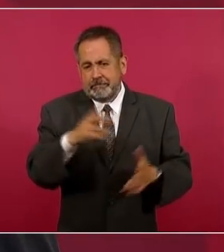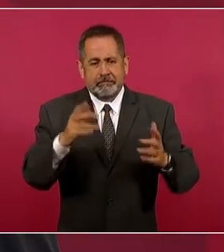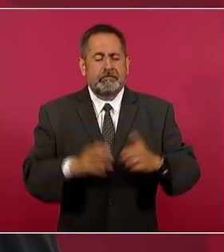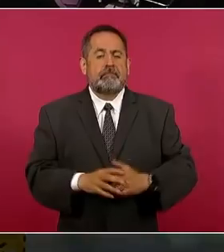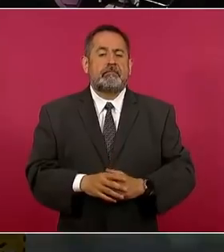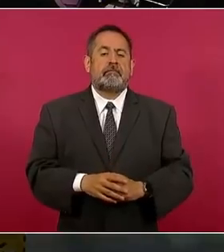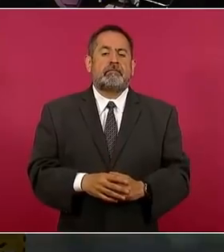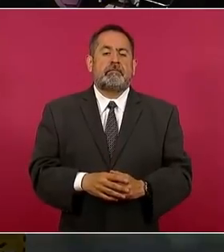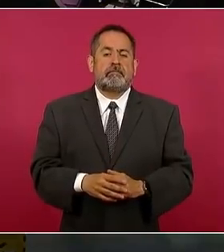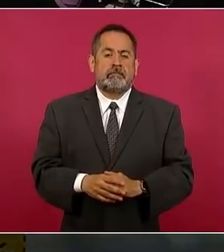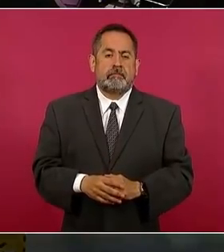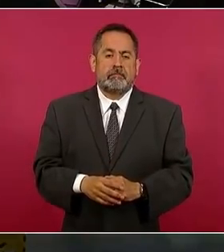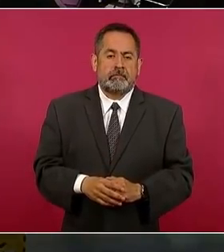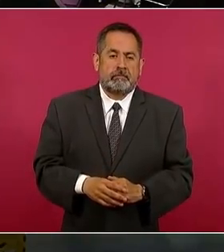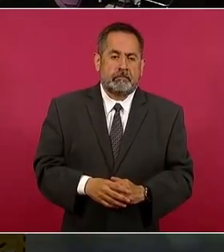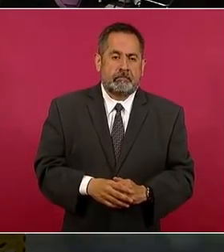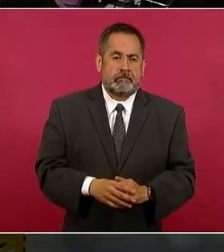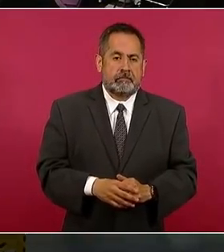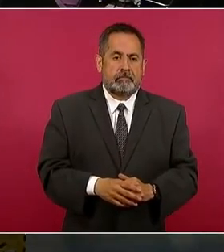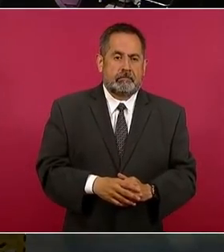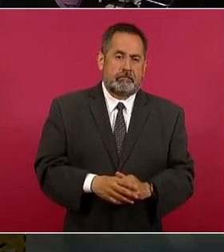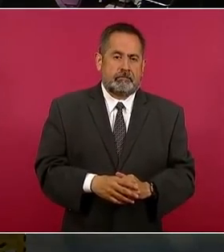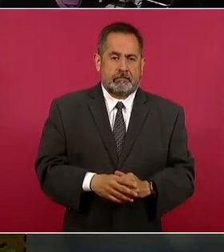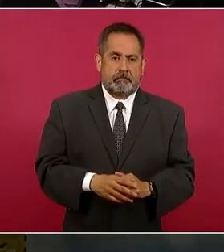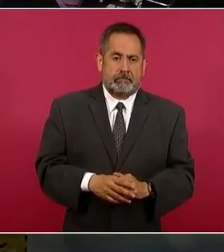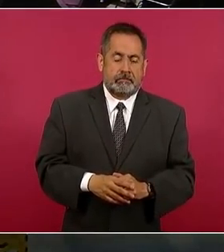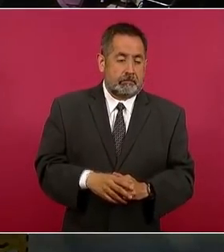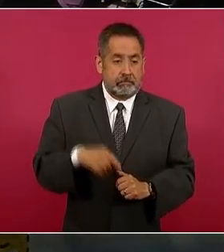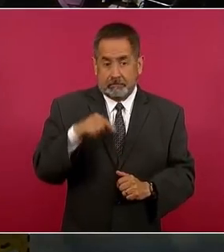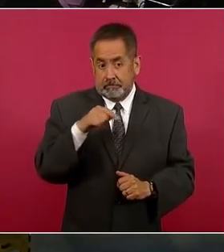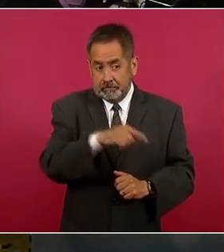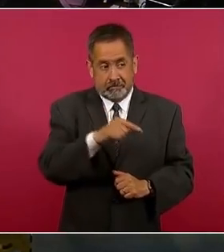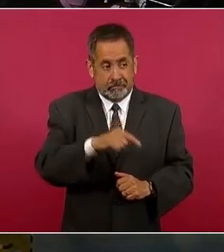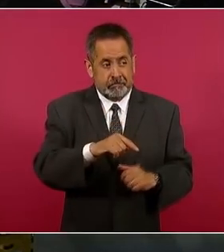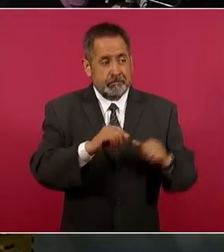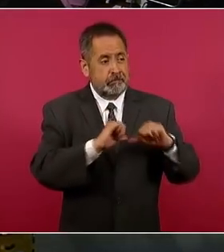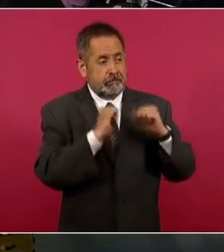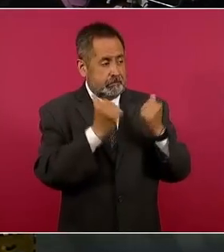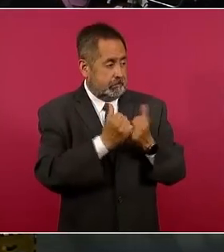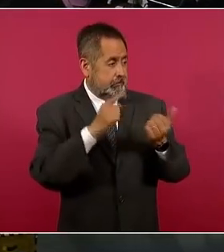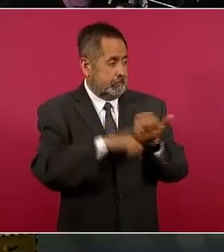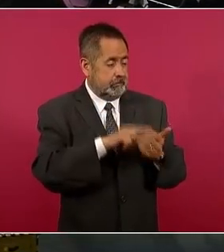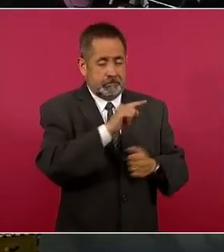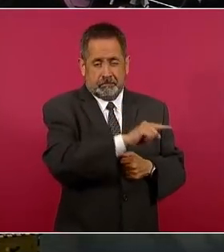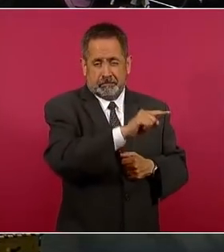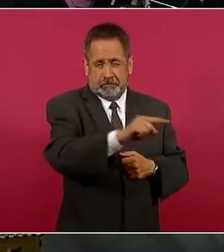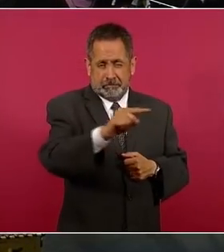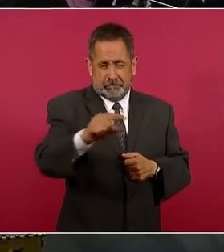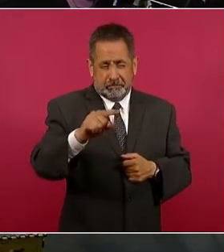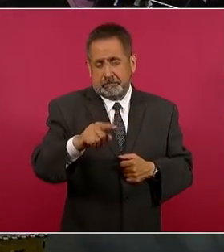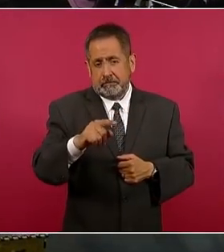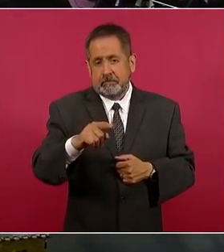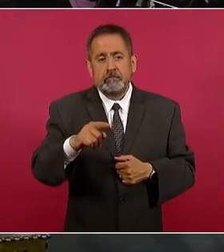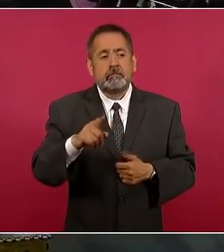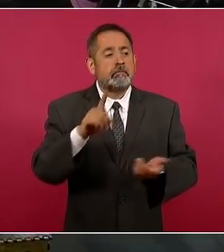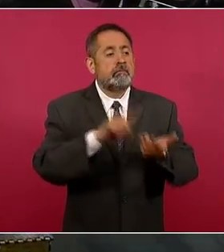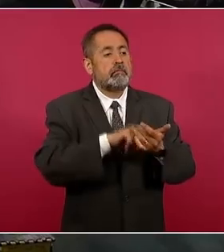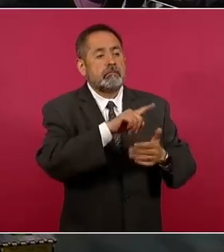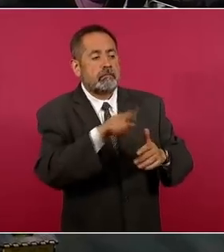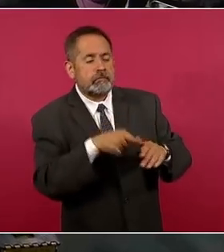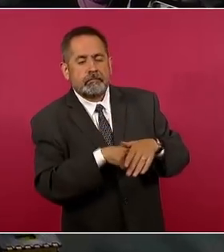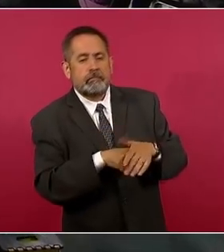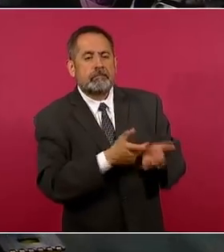porque muchas de esas asociaciones reciben financiamiento